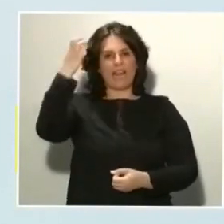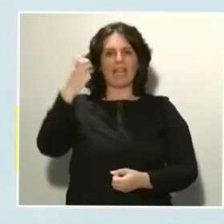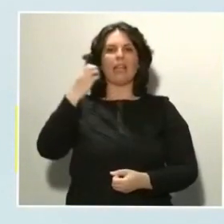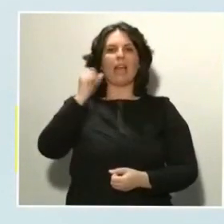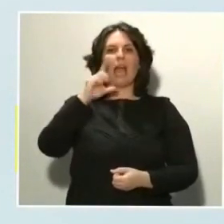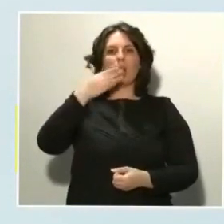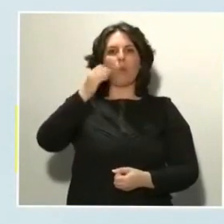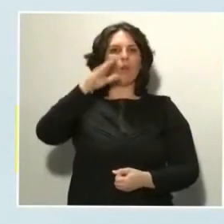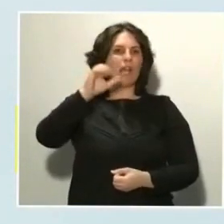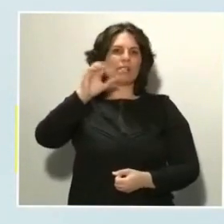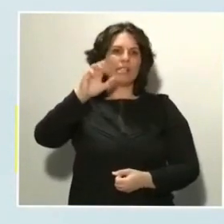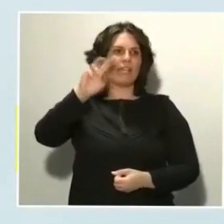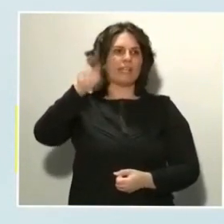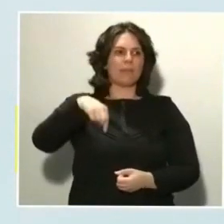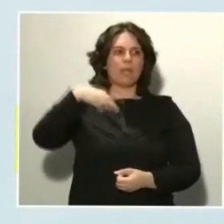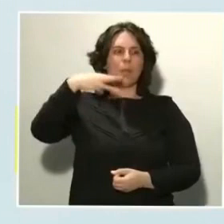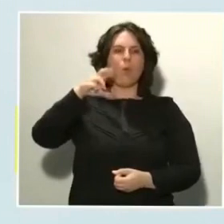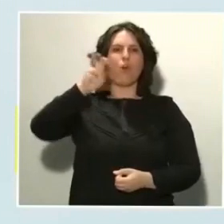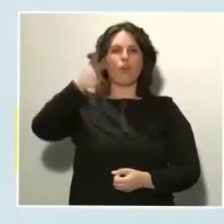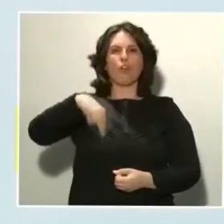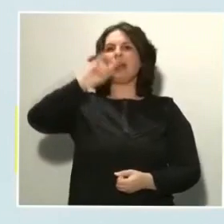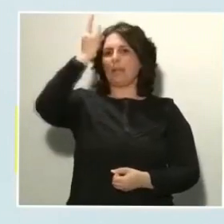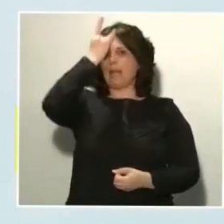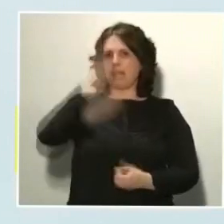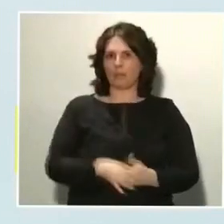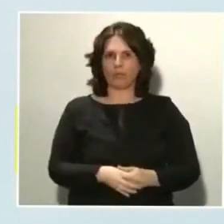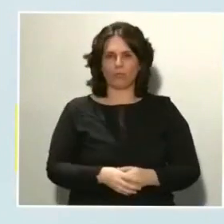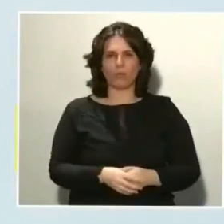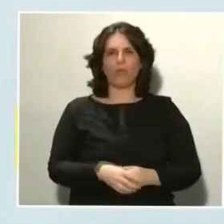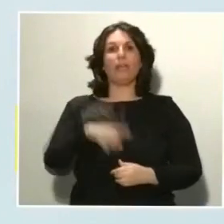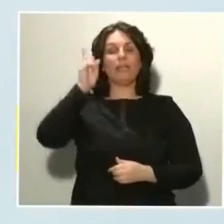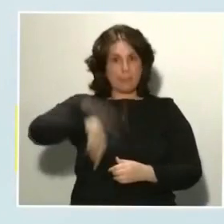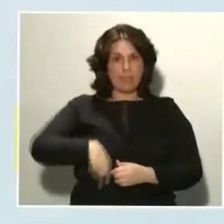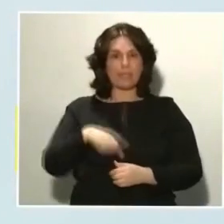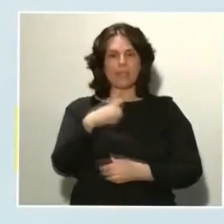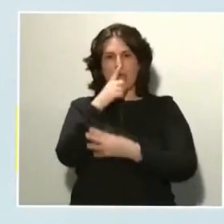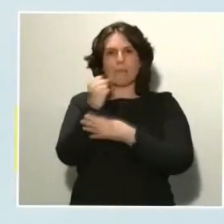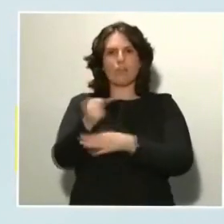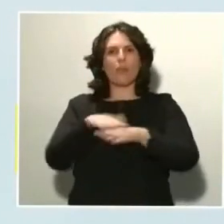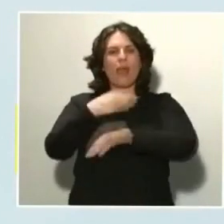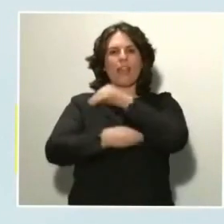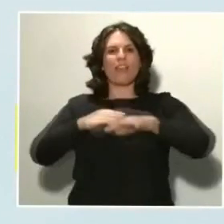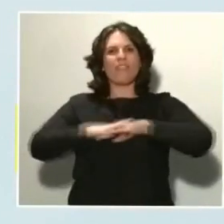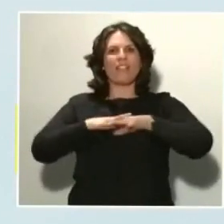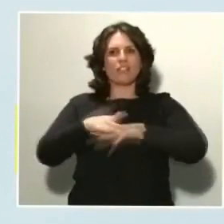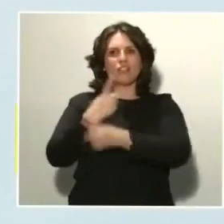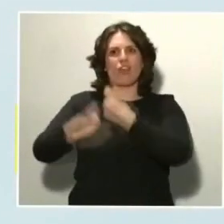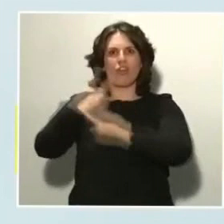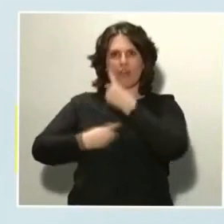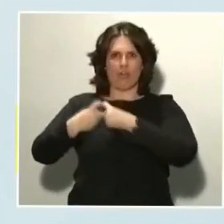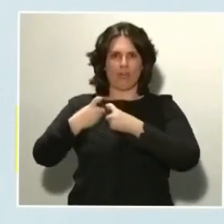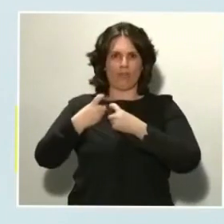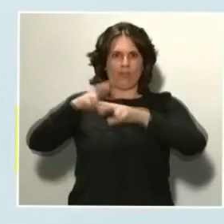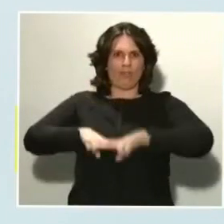y Morón. También el apoyo para efectuar triaje en el Hospital Universitario Central de Asturias.